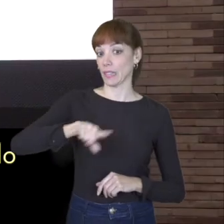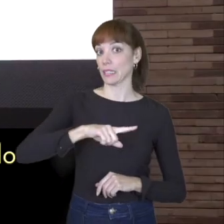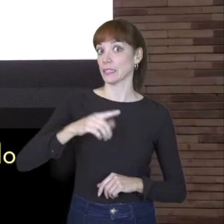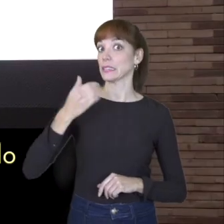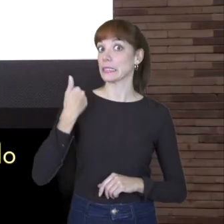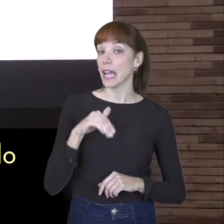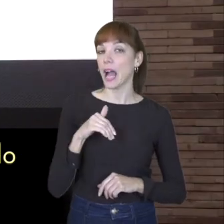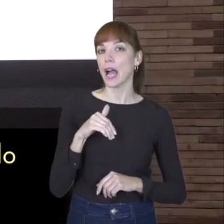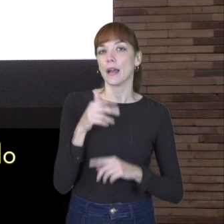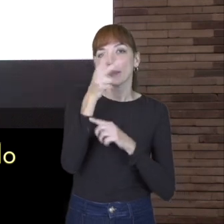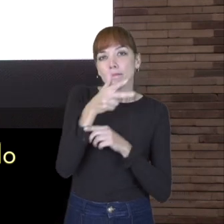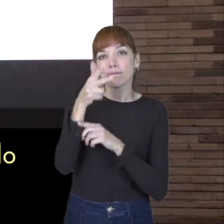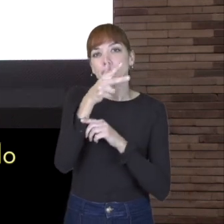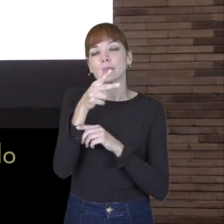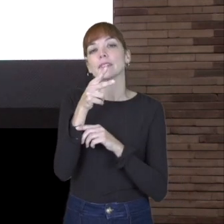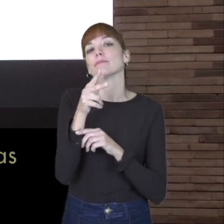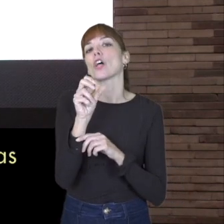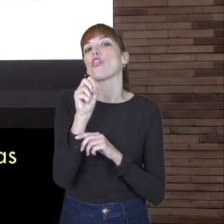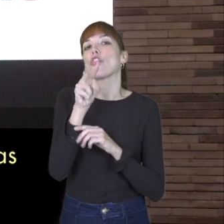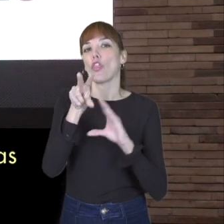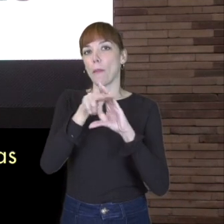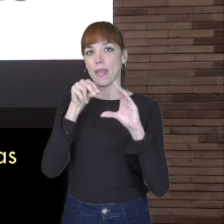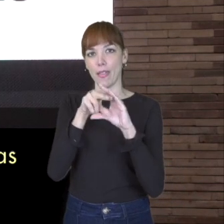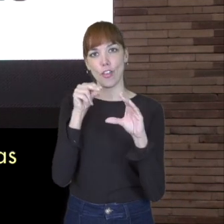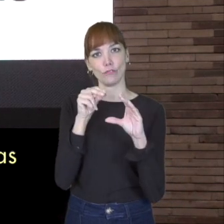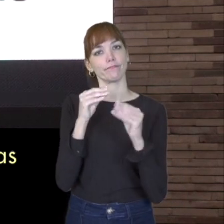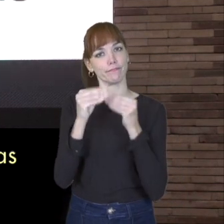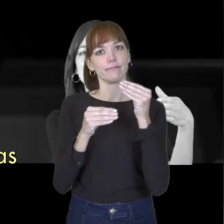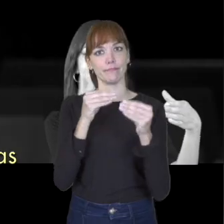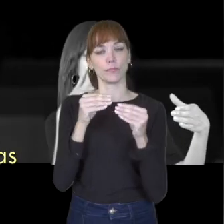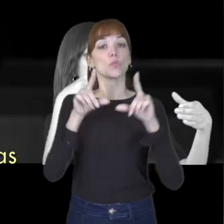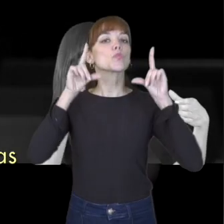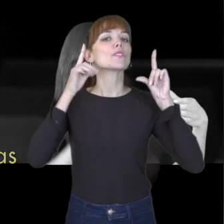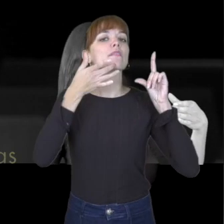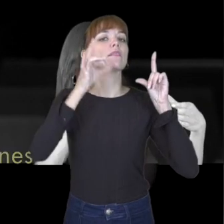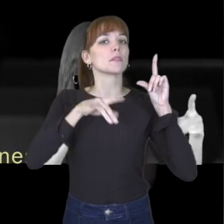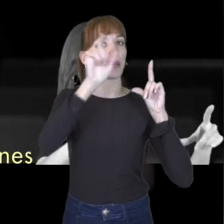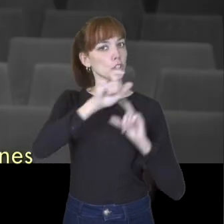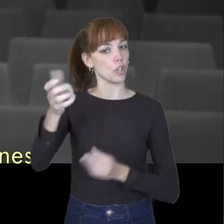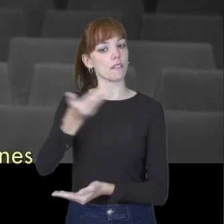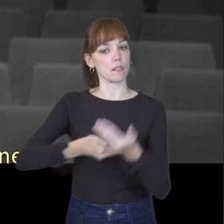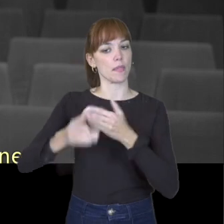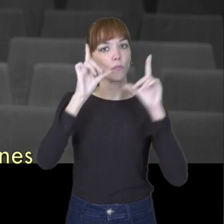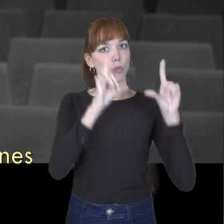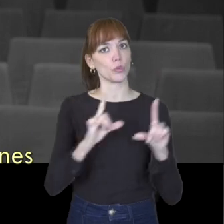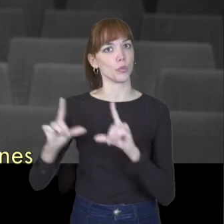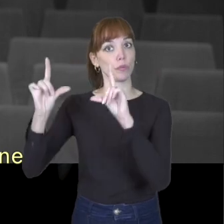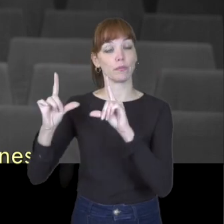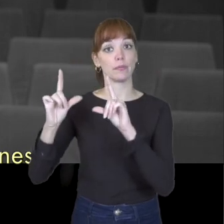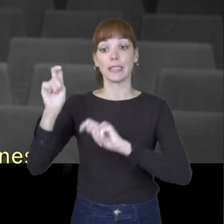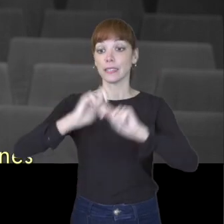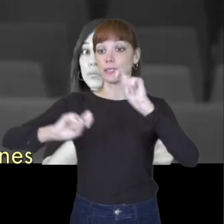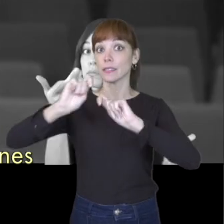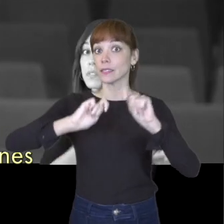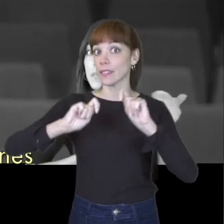conseguido es grabar 12 vídeos donde los protagonistas son las personas con discapacidad que representan a las distintas